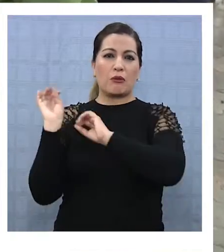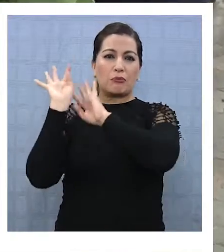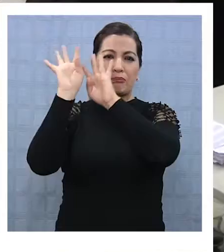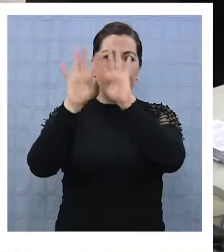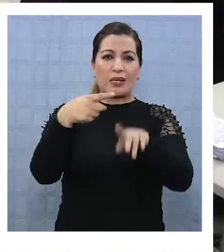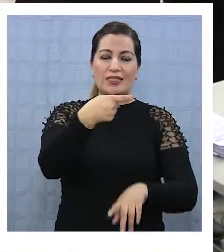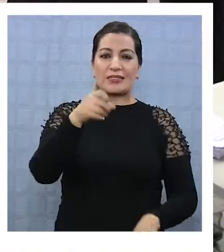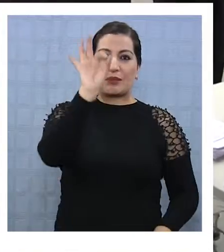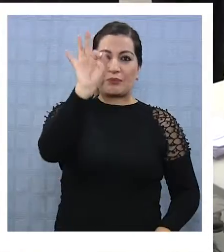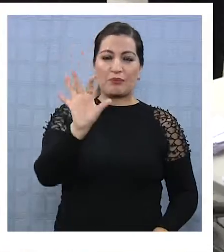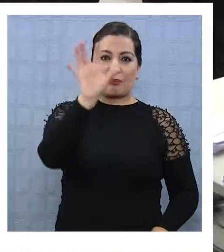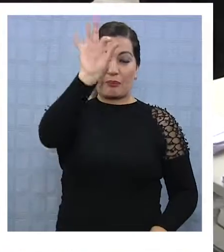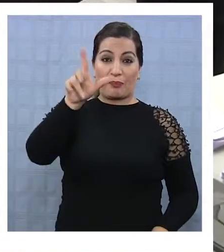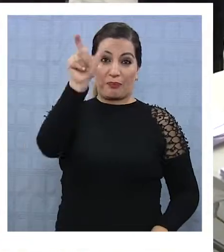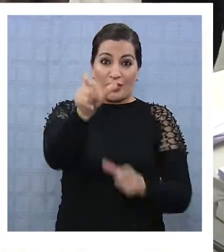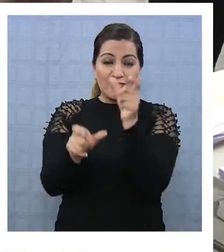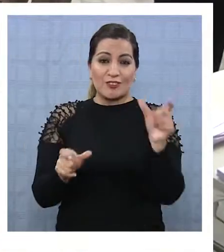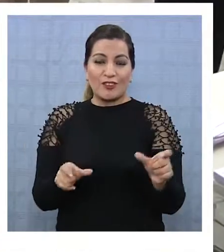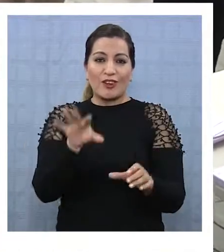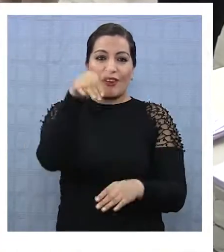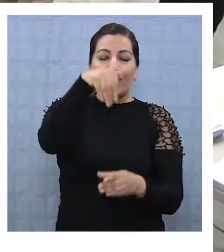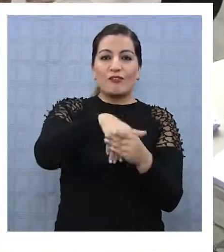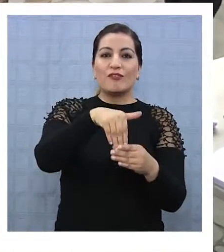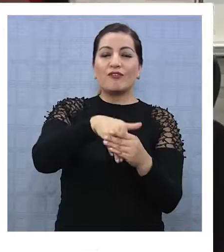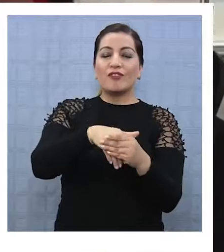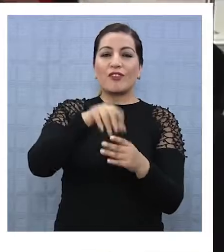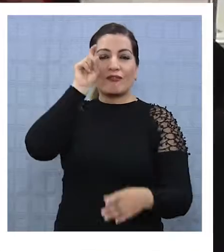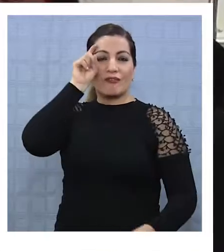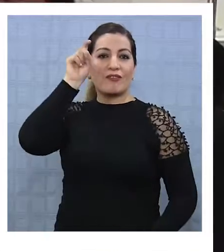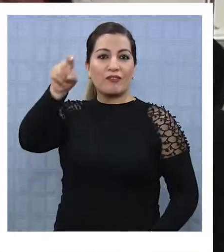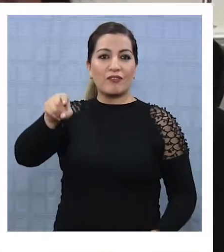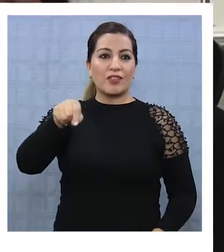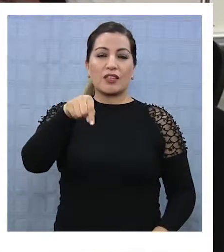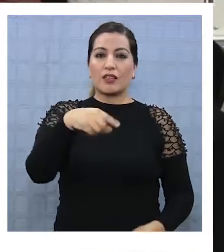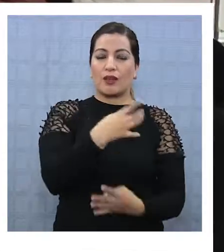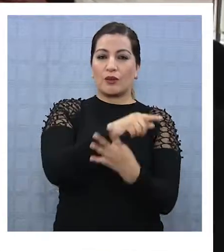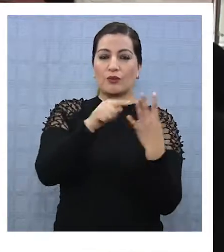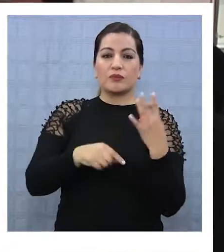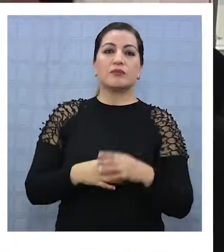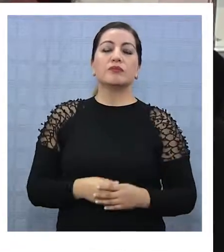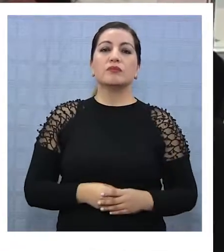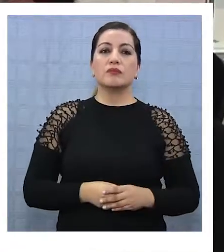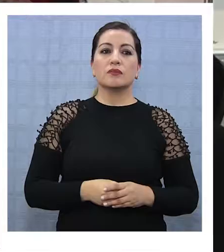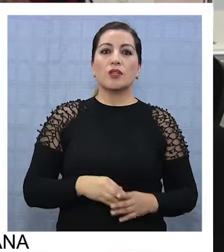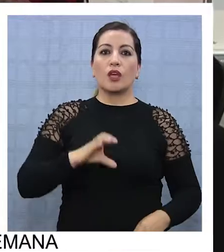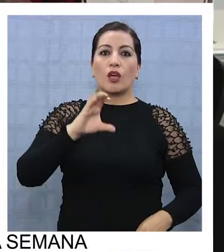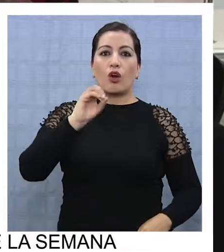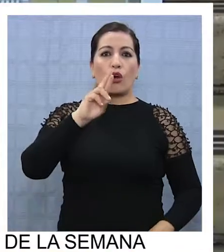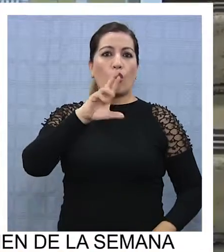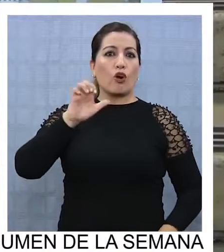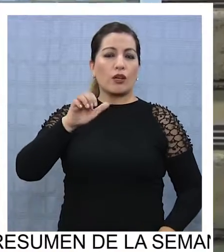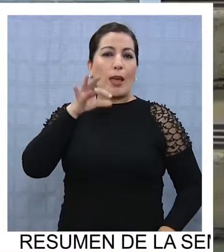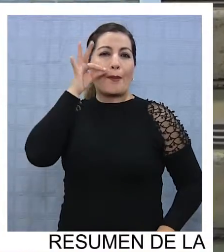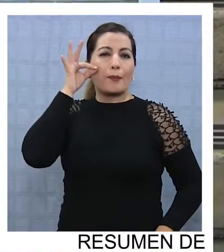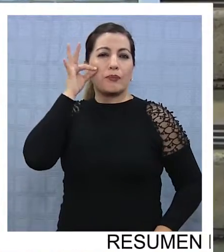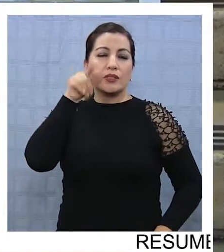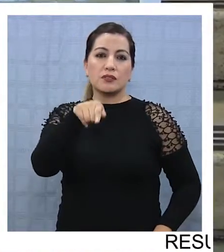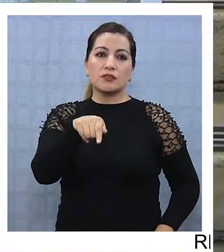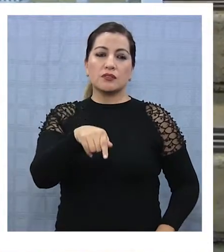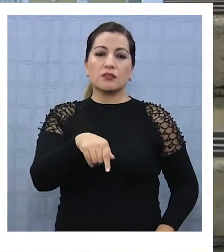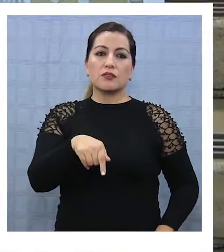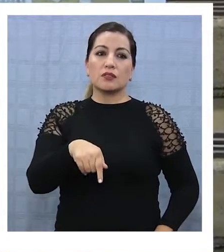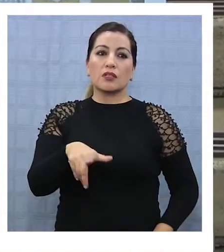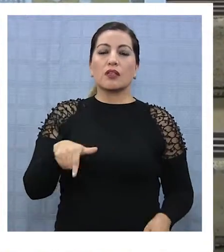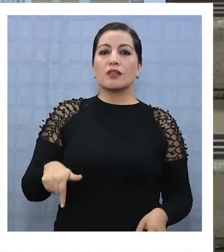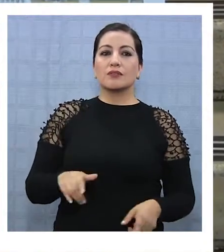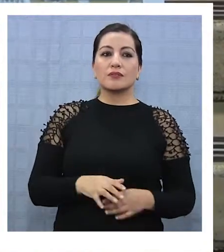llegaron más de 100 personas a votar, entregando su elección de color favorito según las opciones. Sí, un color ocre, obviamente un color que